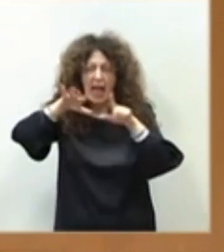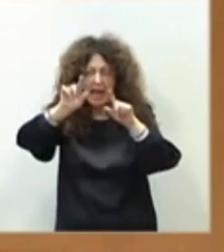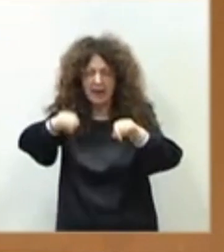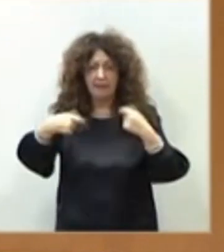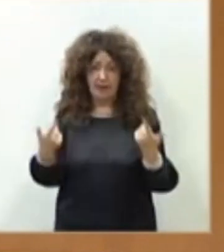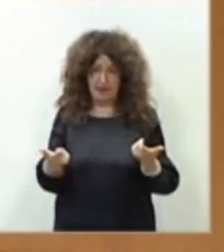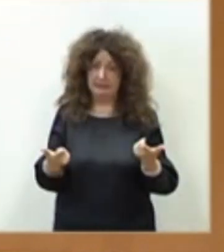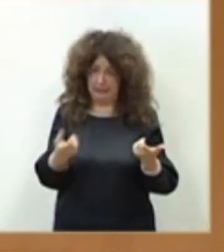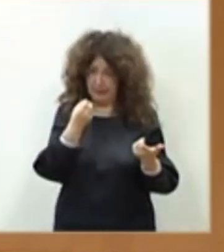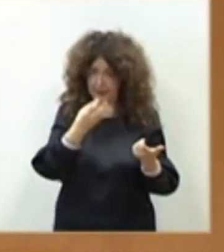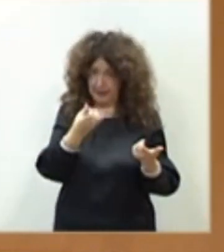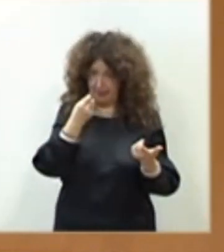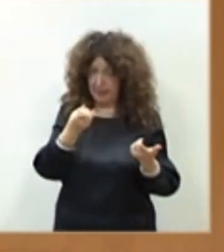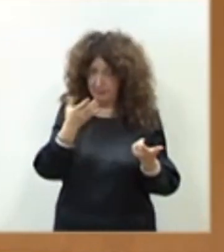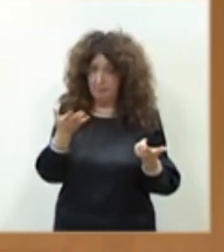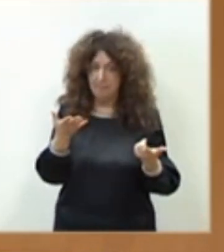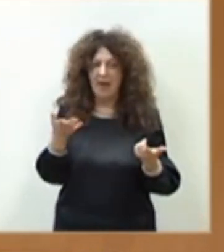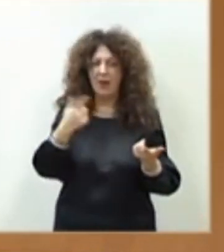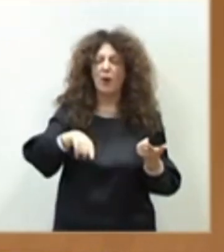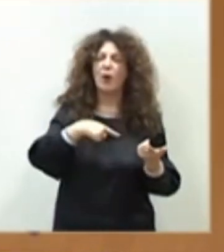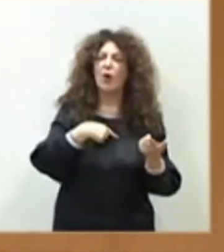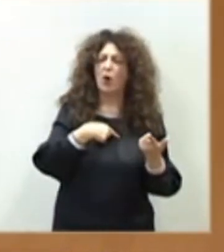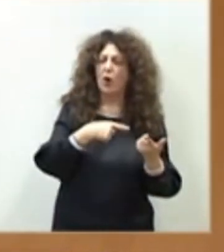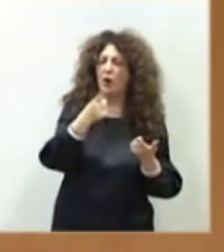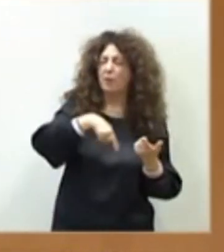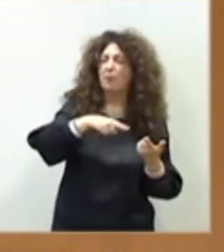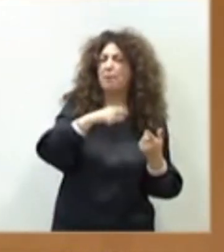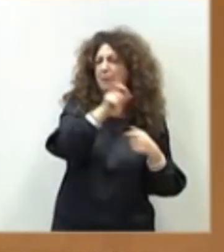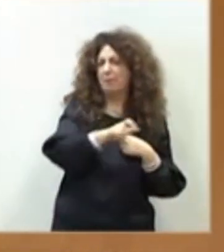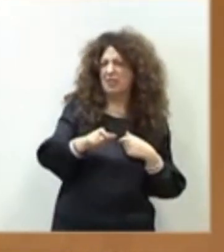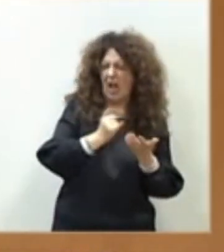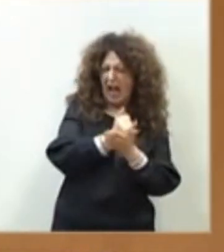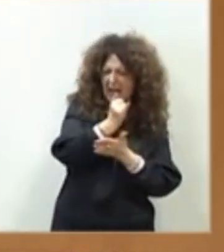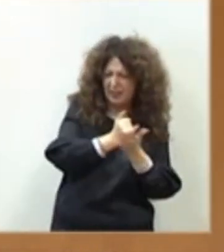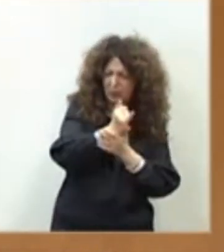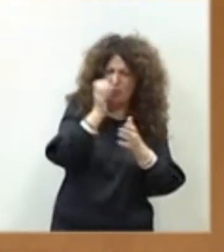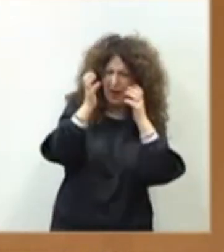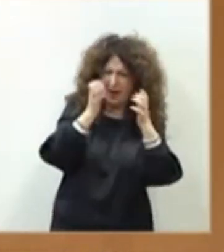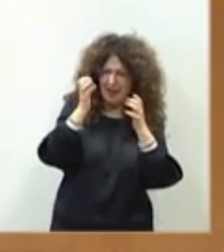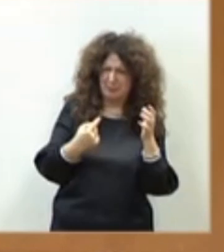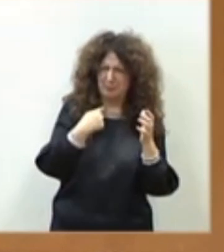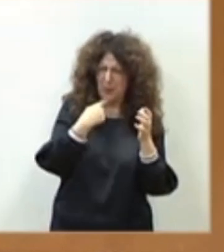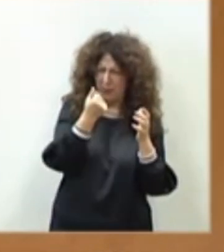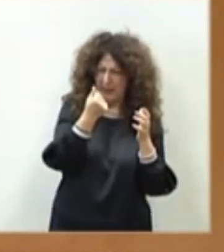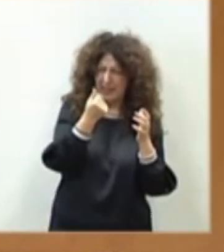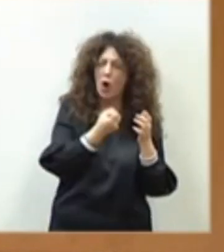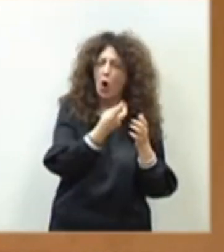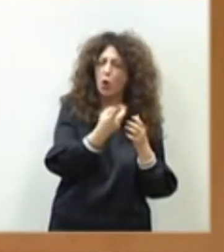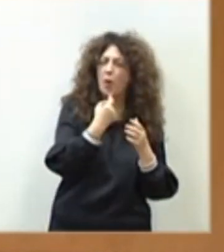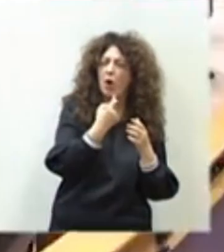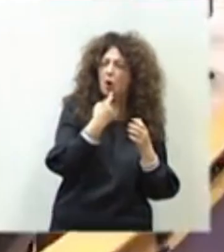a costa del rojo en los números de las cuentas de explotación de nuestros agricultores y ganaderos. ¿Qué es lo que está pasando?